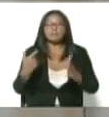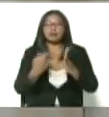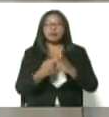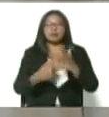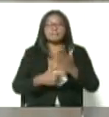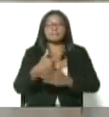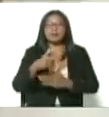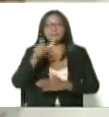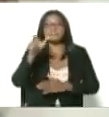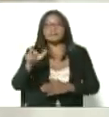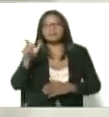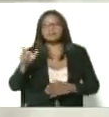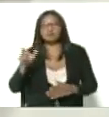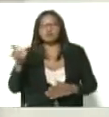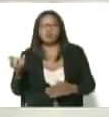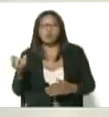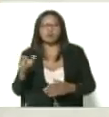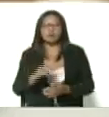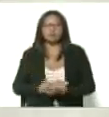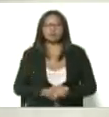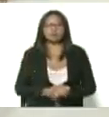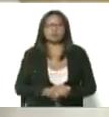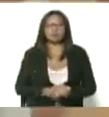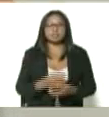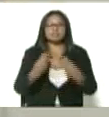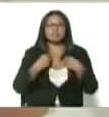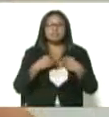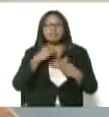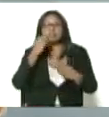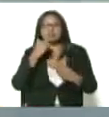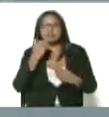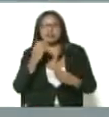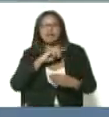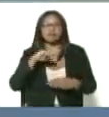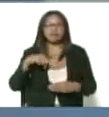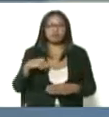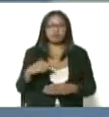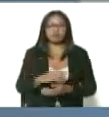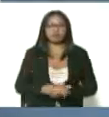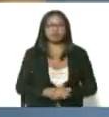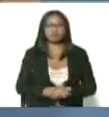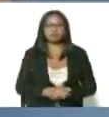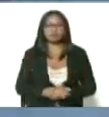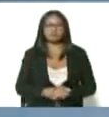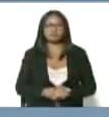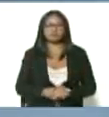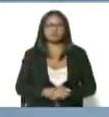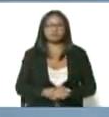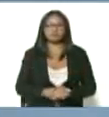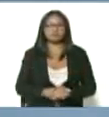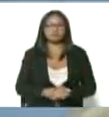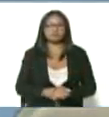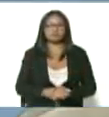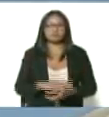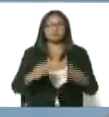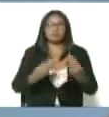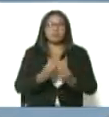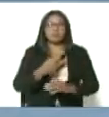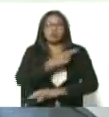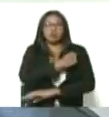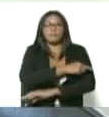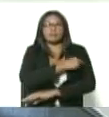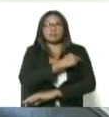a un mayor número de personas que viven en nuestro territorio nacional me acompaña en este hospital